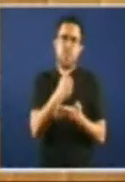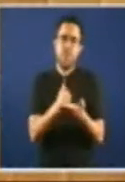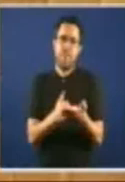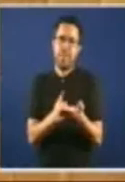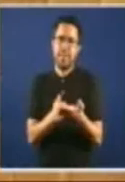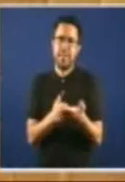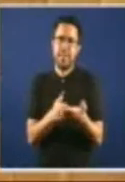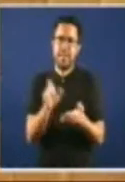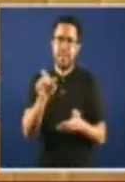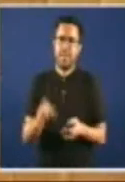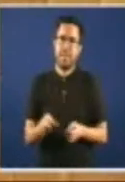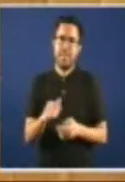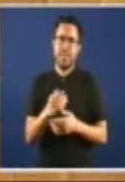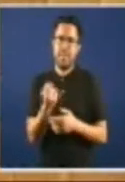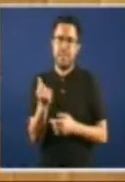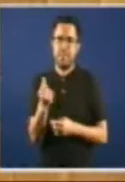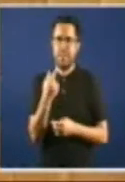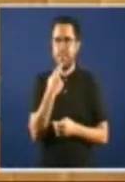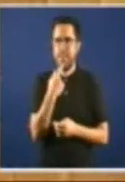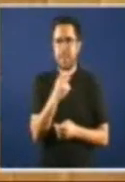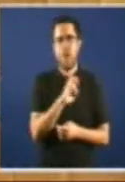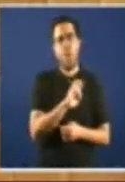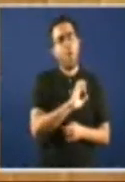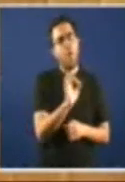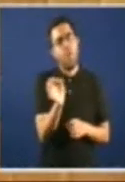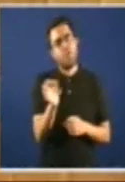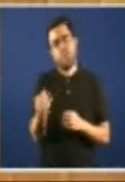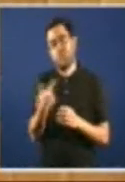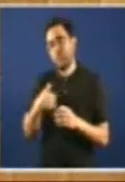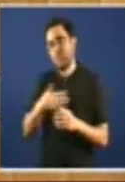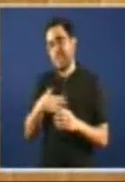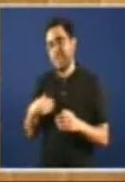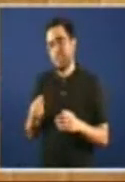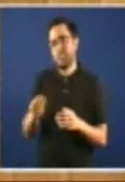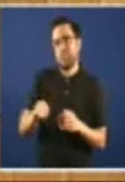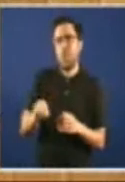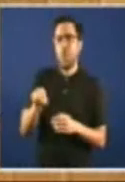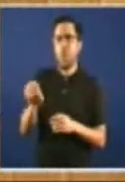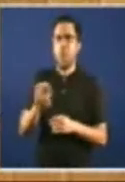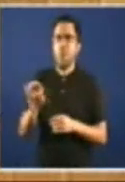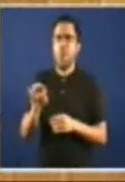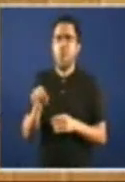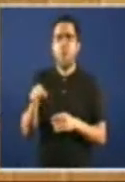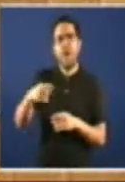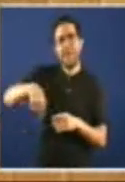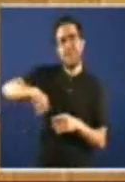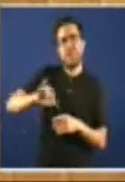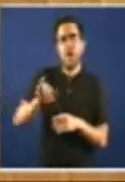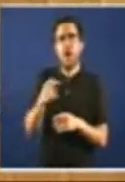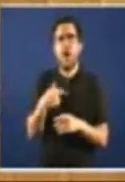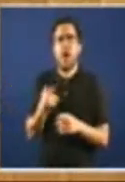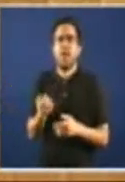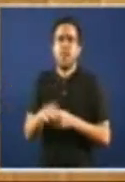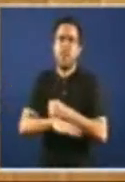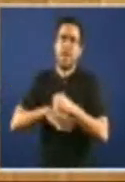aqueles Que teñan base Cooperativa De economía social E o Partido Popular Se niega Se niega A